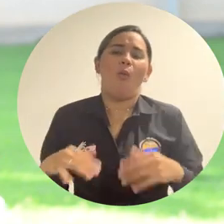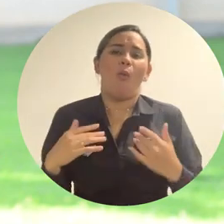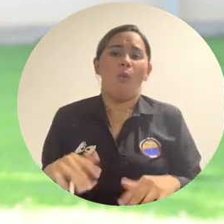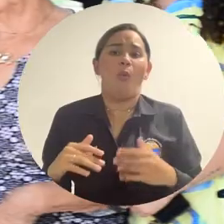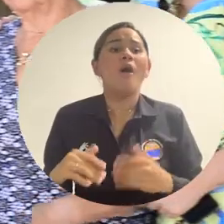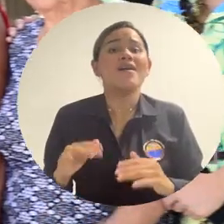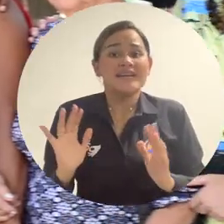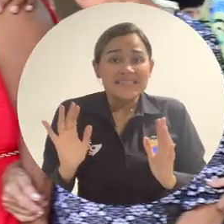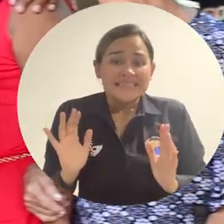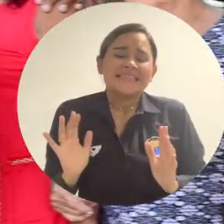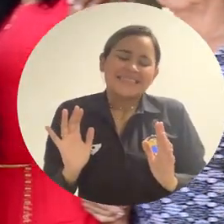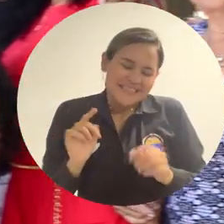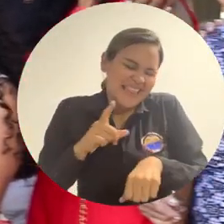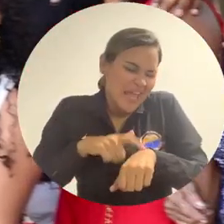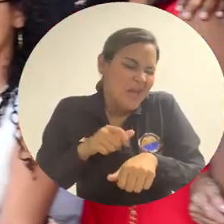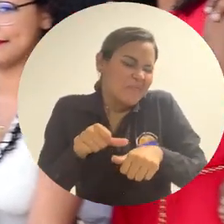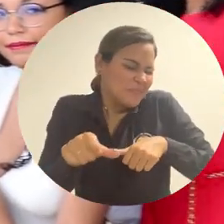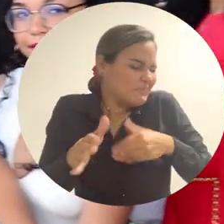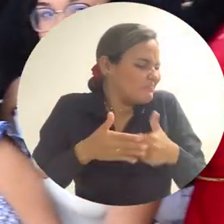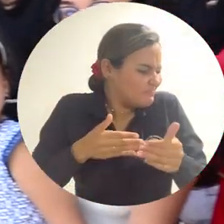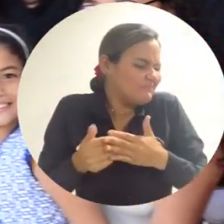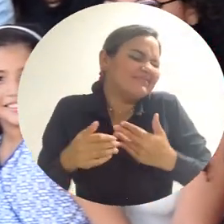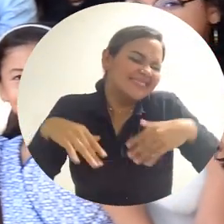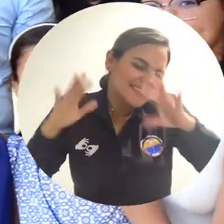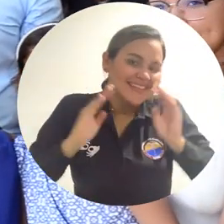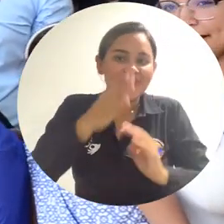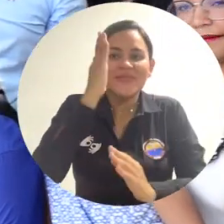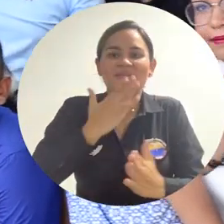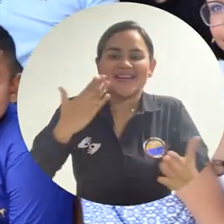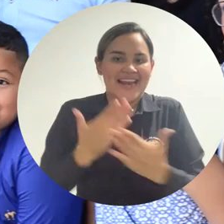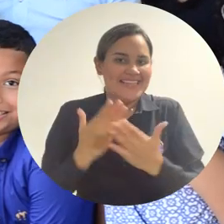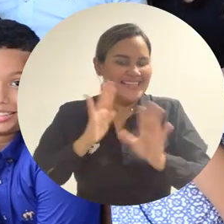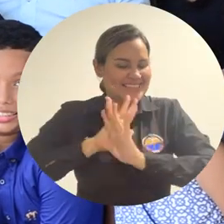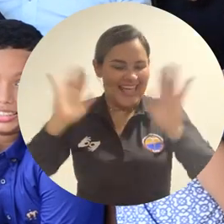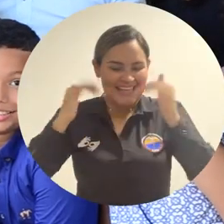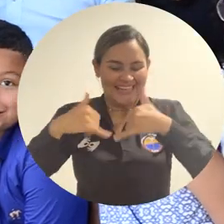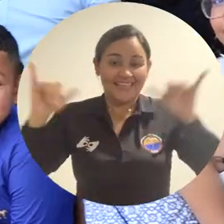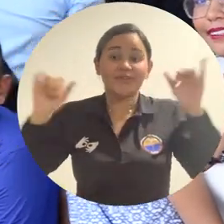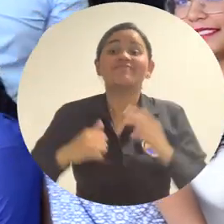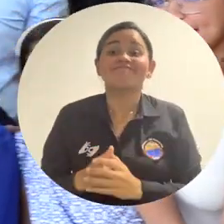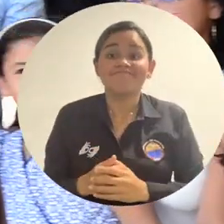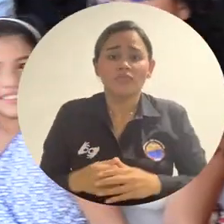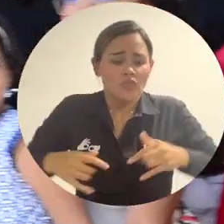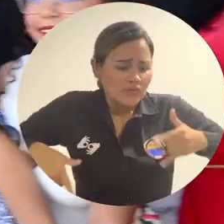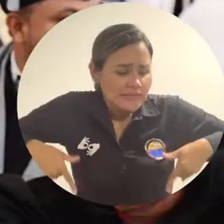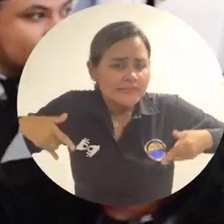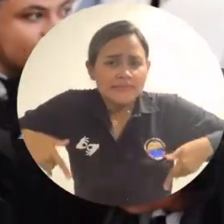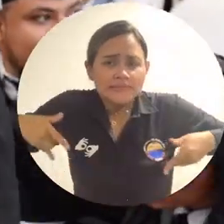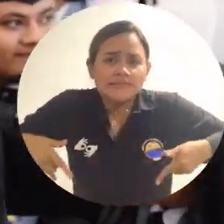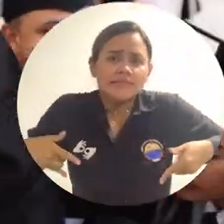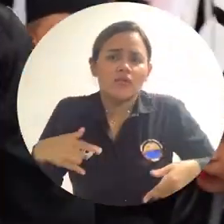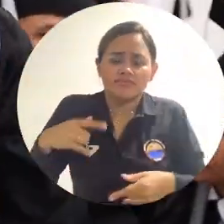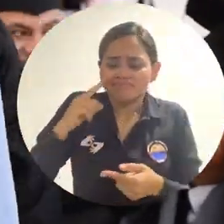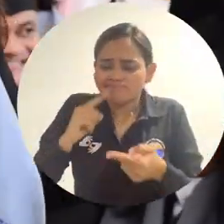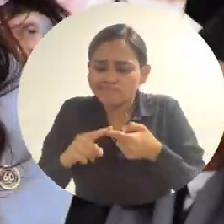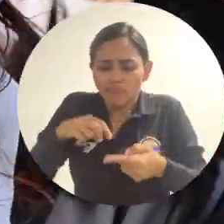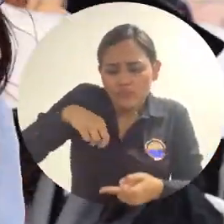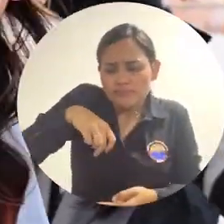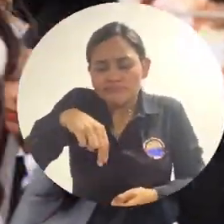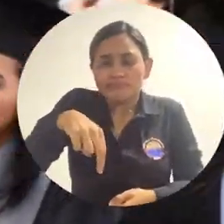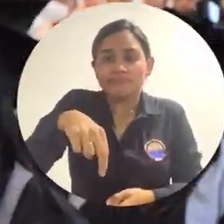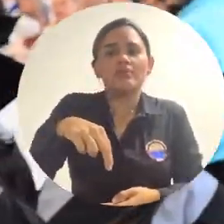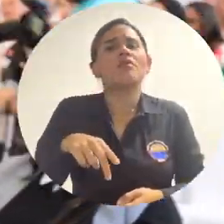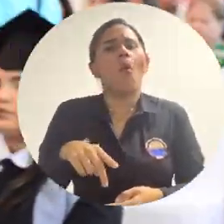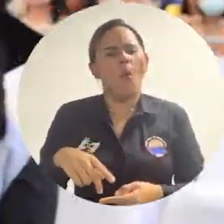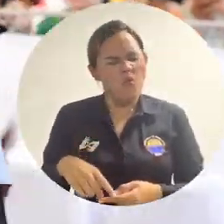que he tenido durante este tiempo, que de pronto se alargó un poquito, pero bueno, gracias a Dios ya lo pude culminar. Sus muletas, para poder